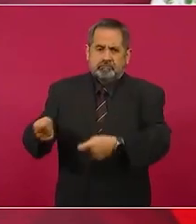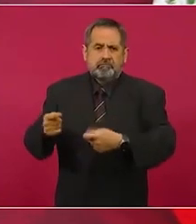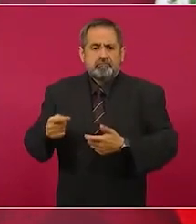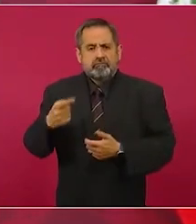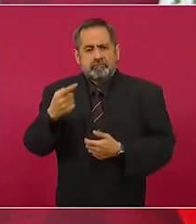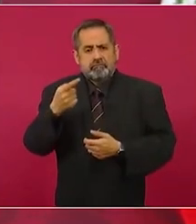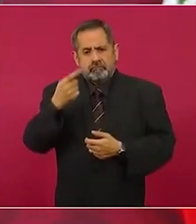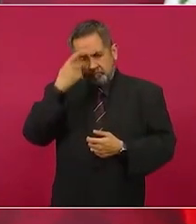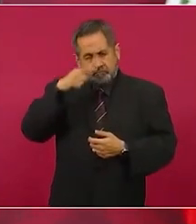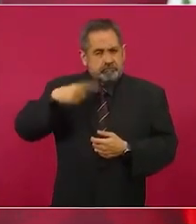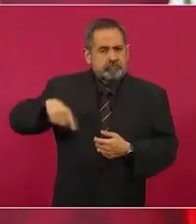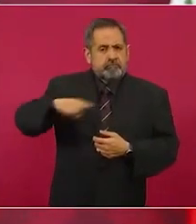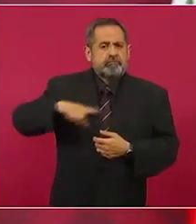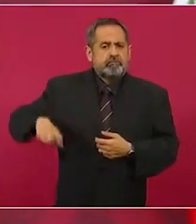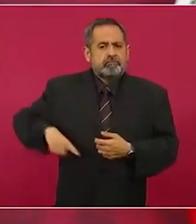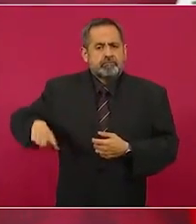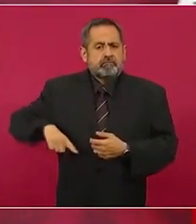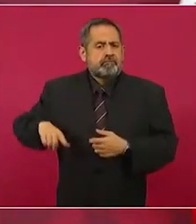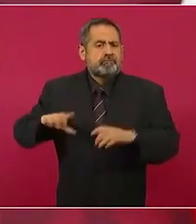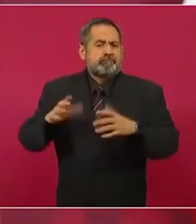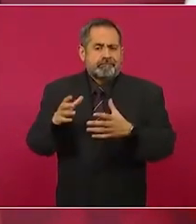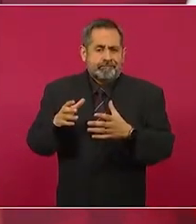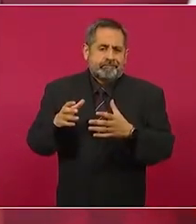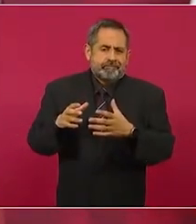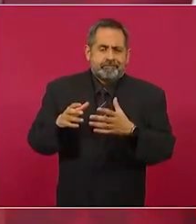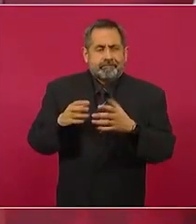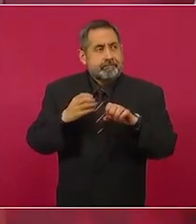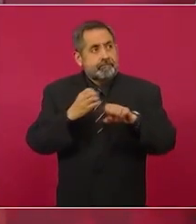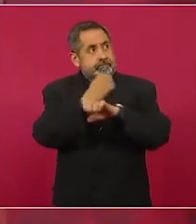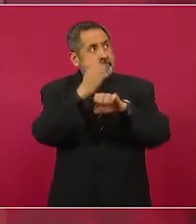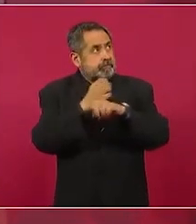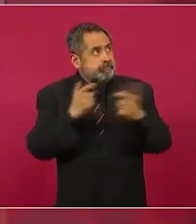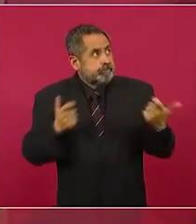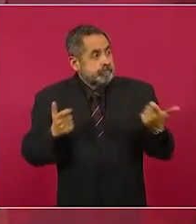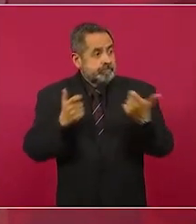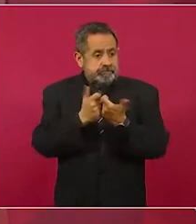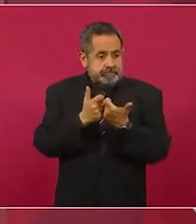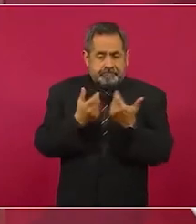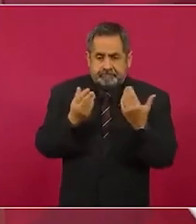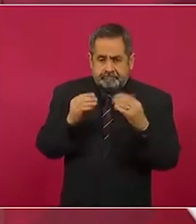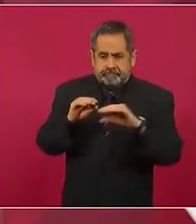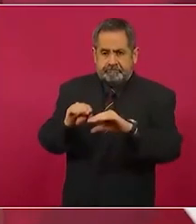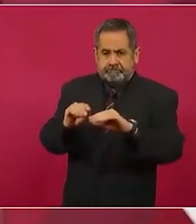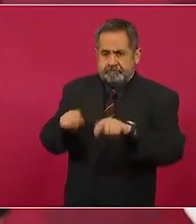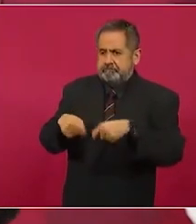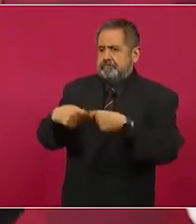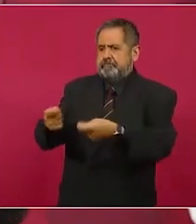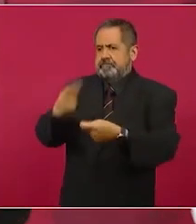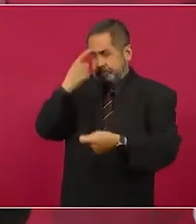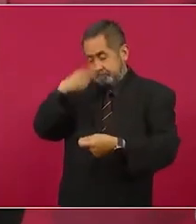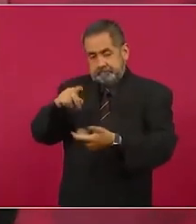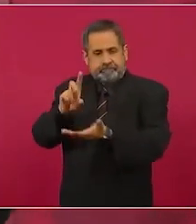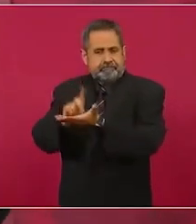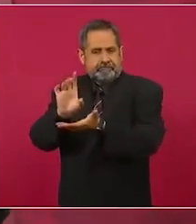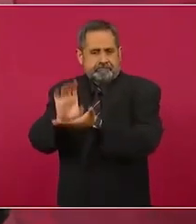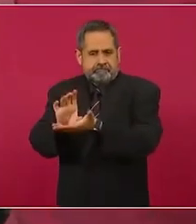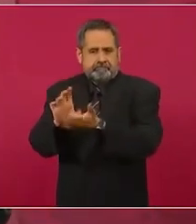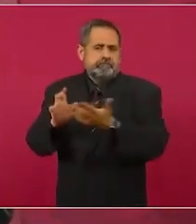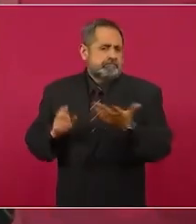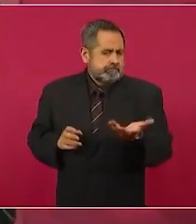los gobiernos estatales aportarán otra. Pues ni modo que vayamos a